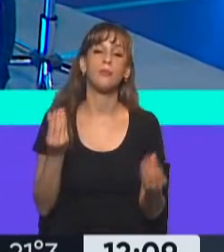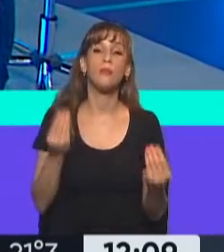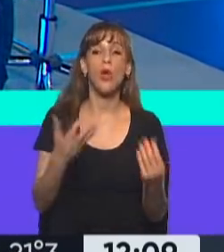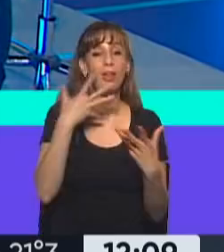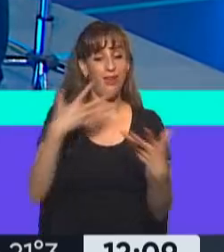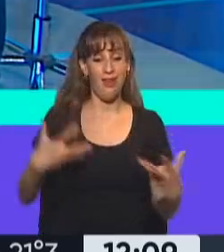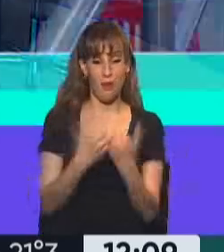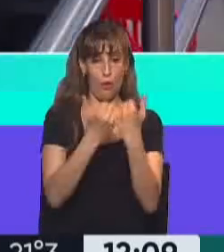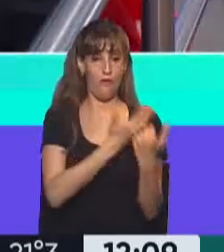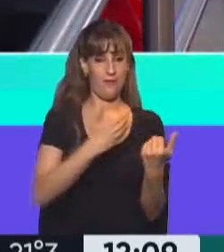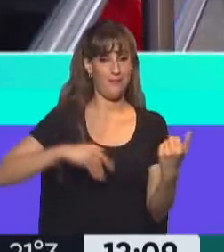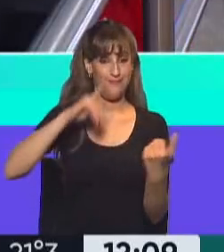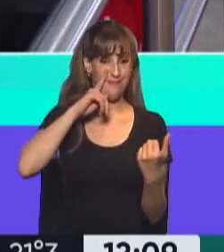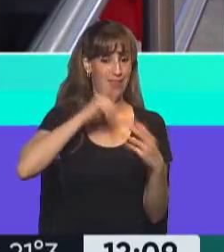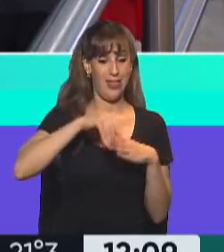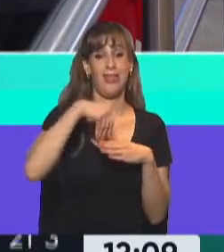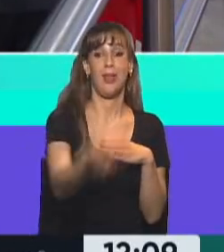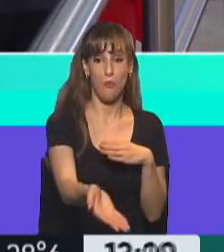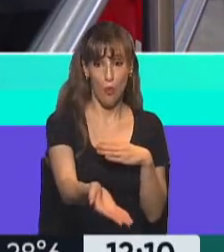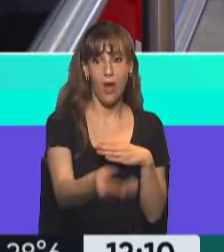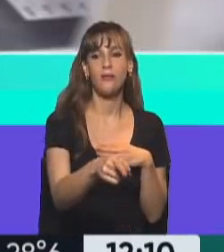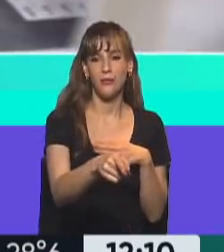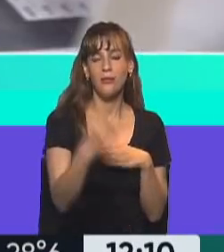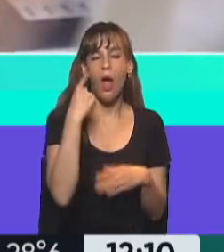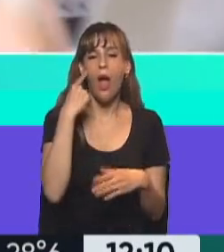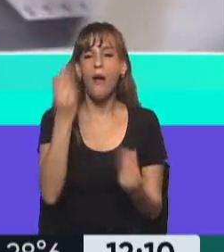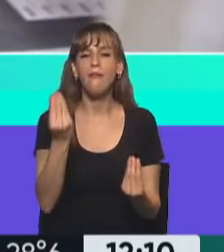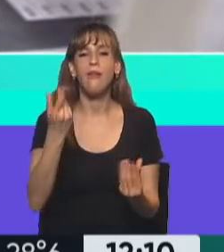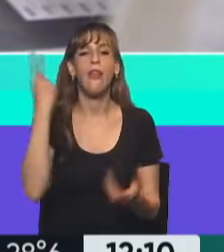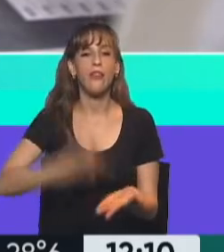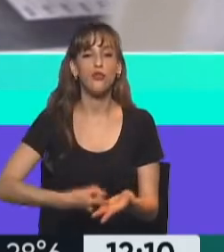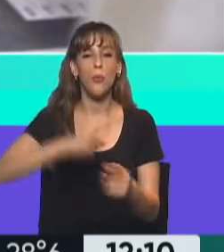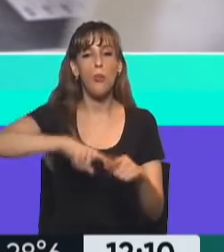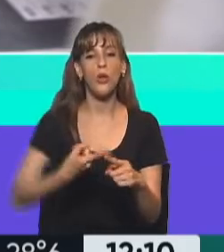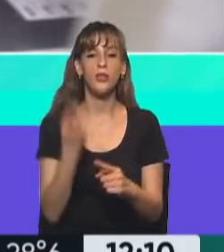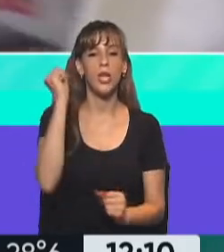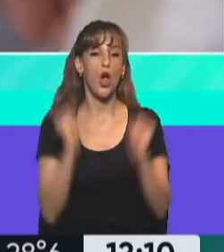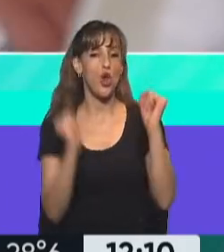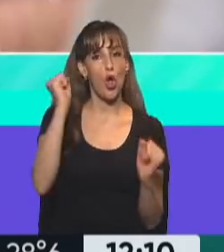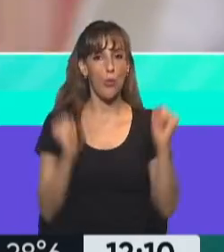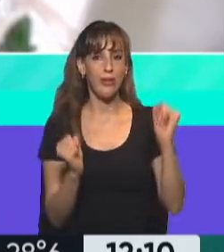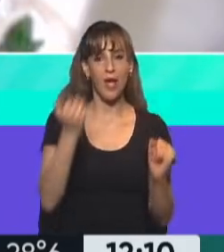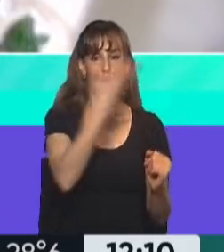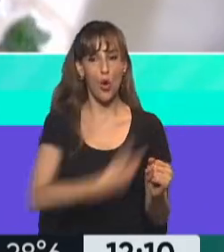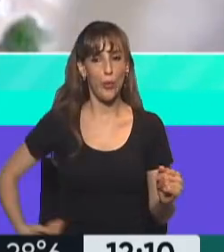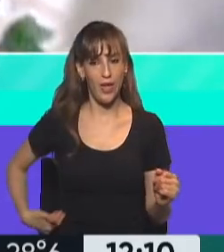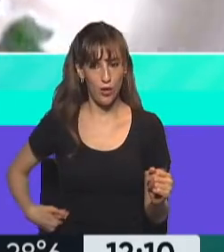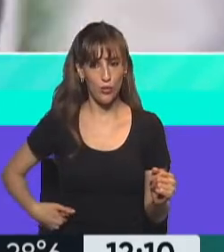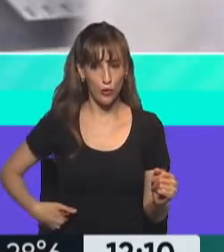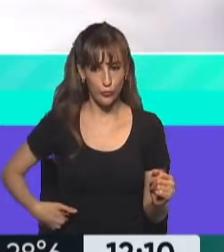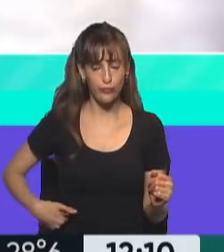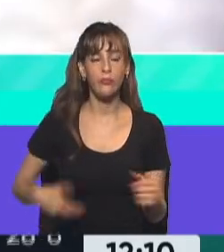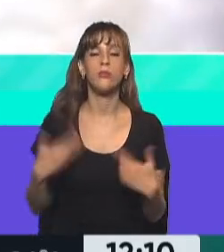con el fondo, ahora está por discutirse cuál va a ser la política económica que va a aplicar el gobierno dentro de las condiciones que se le dan. La